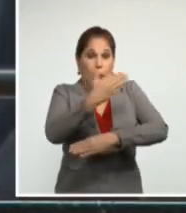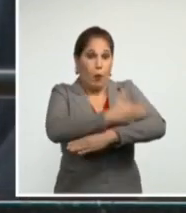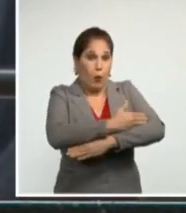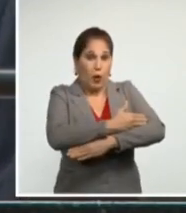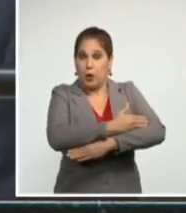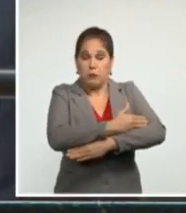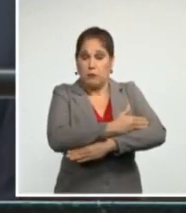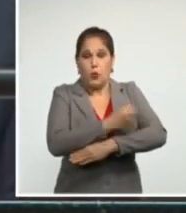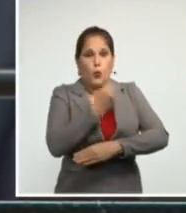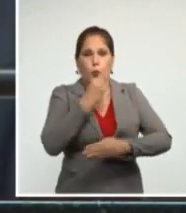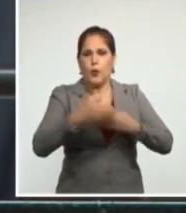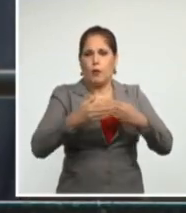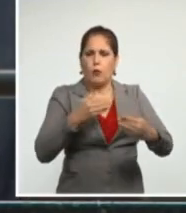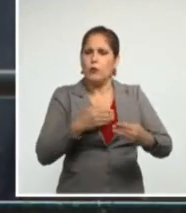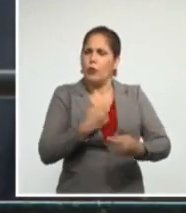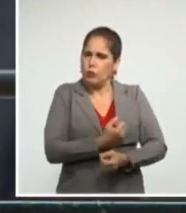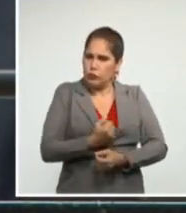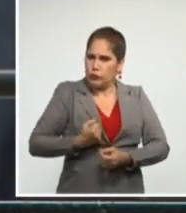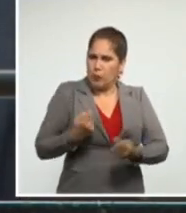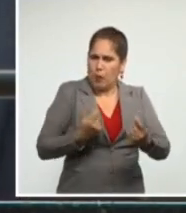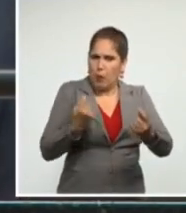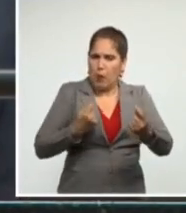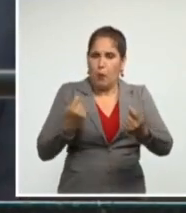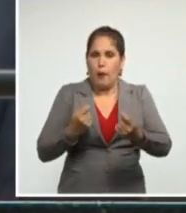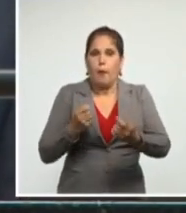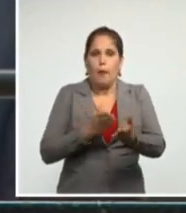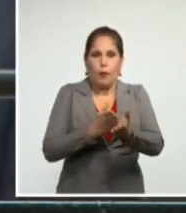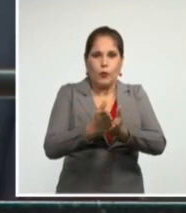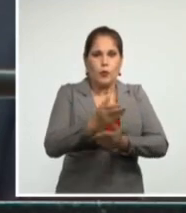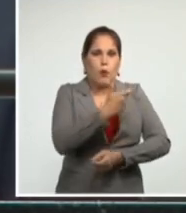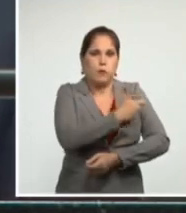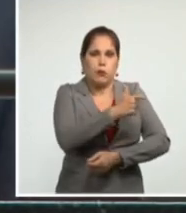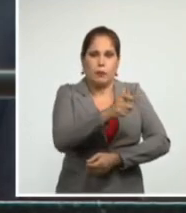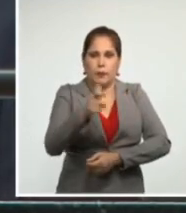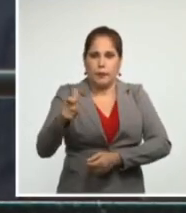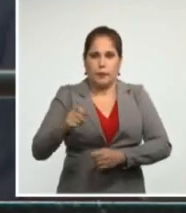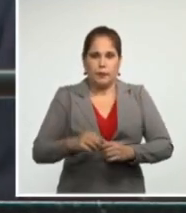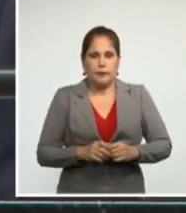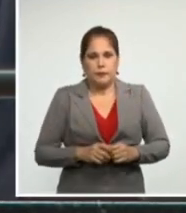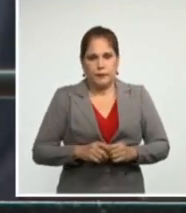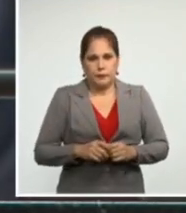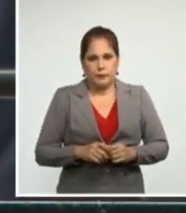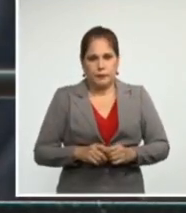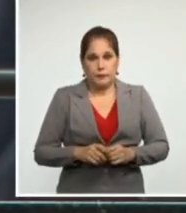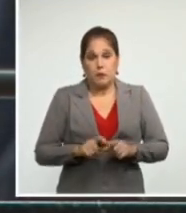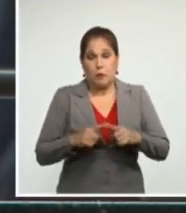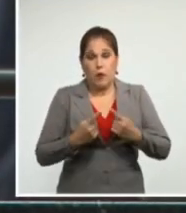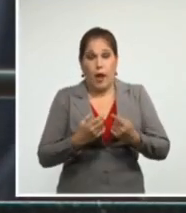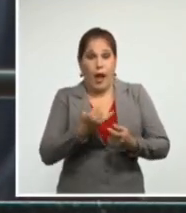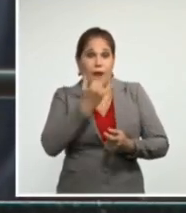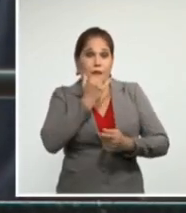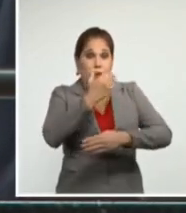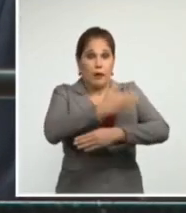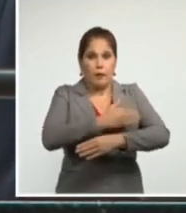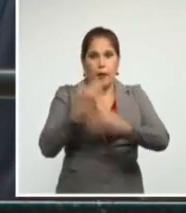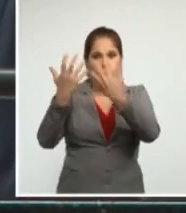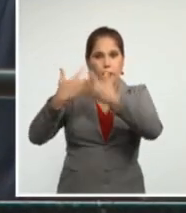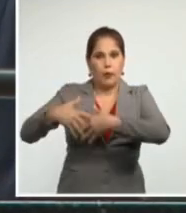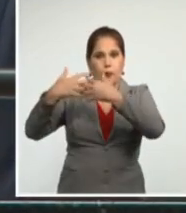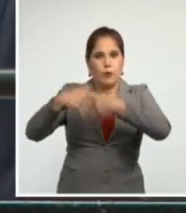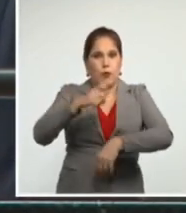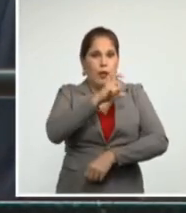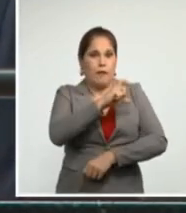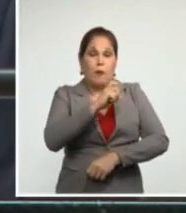de forma severa el escalado industrial de dichas producciones.